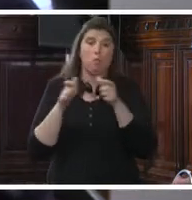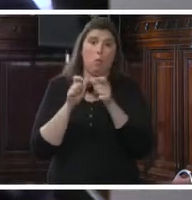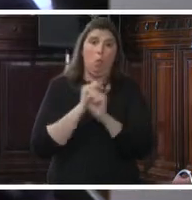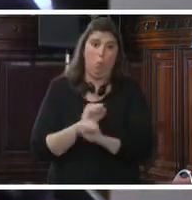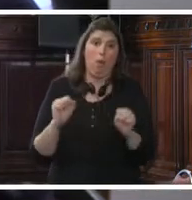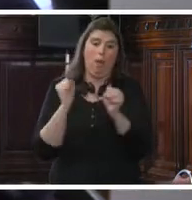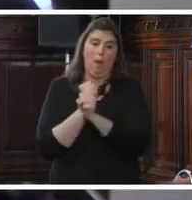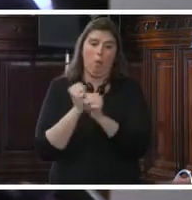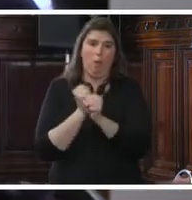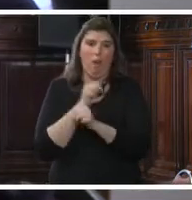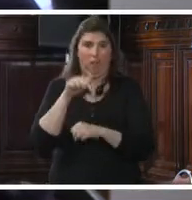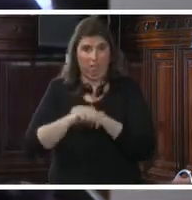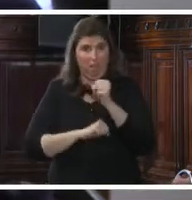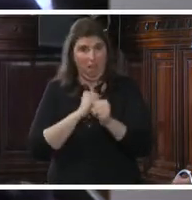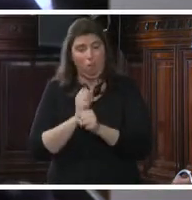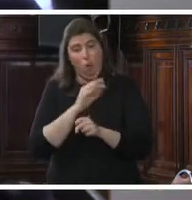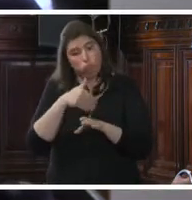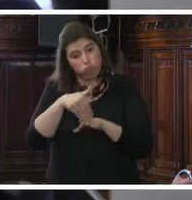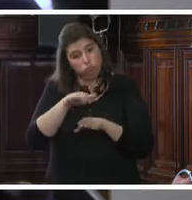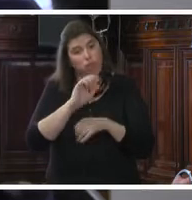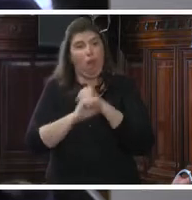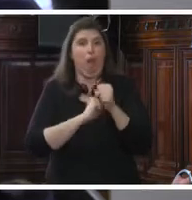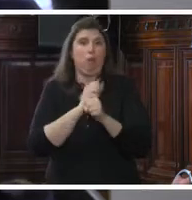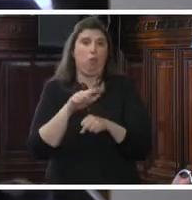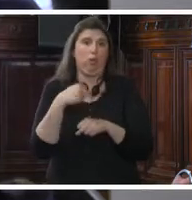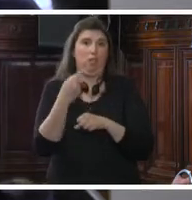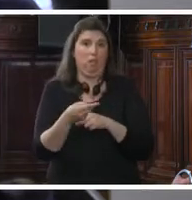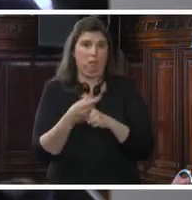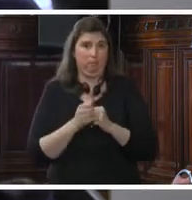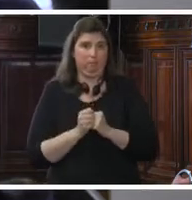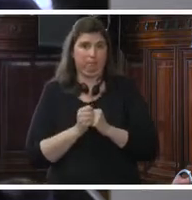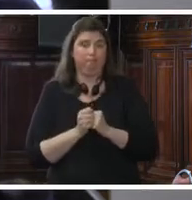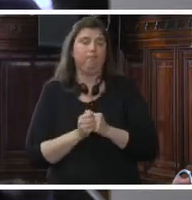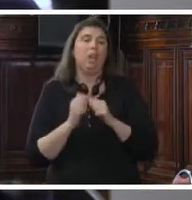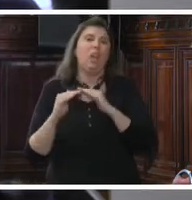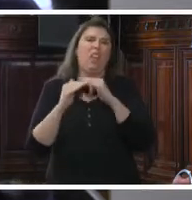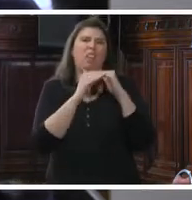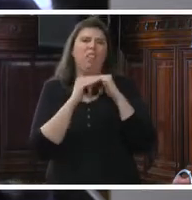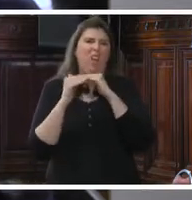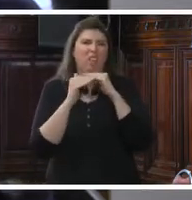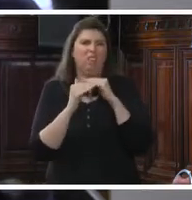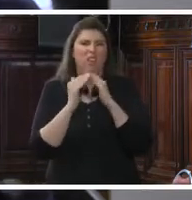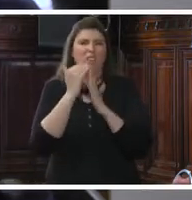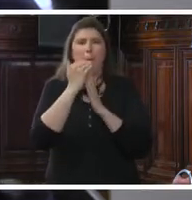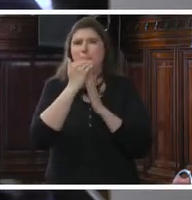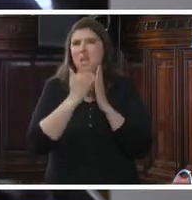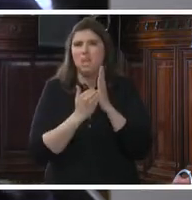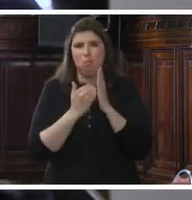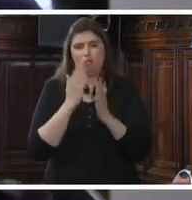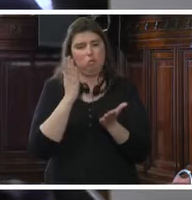entre este año y el entrante, relativo a lo que serían los estándares mínimos de derechos de las personas